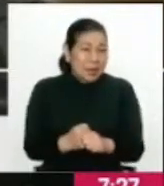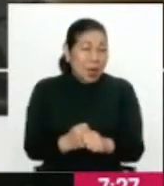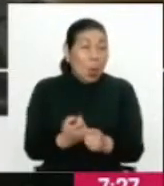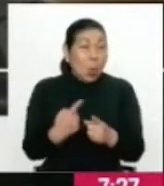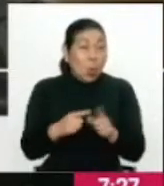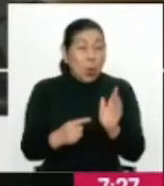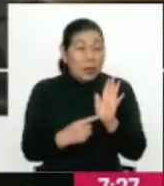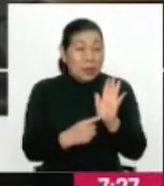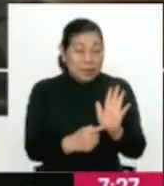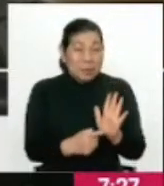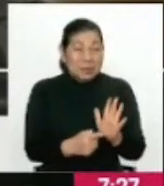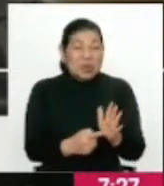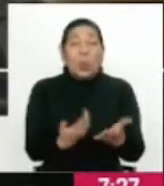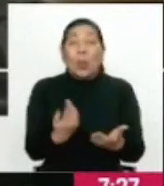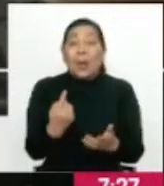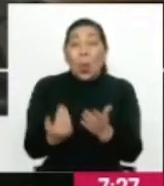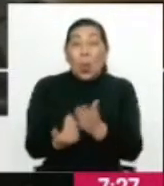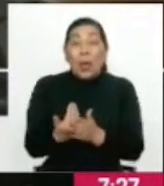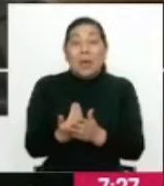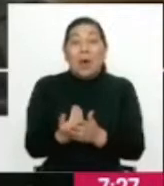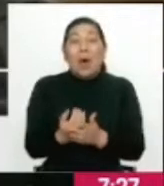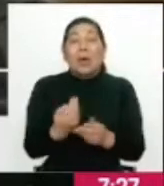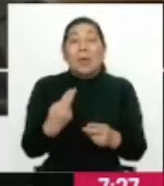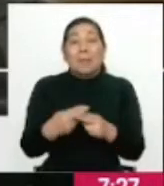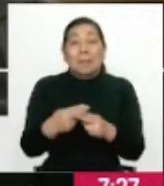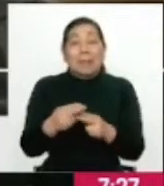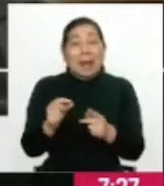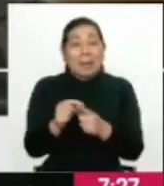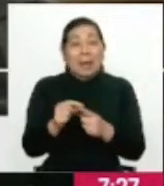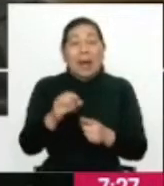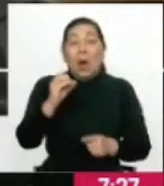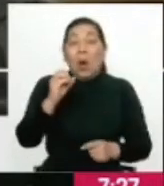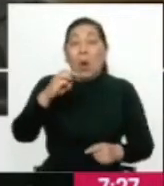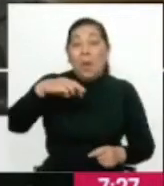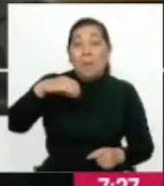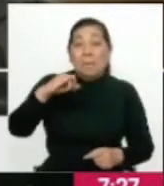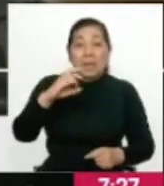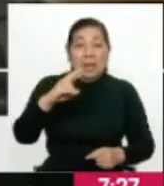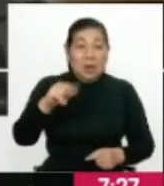la aparición de Omicron, ¿verdad? Incluso con los protocolos de los que vamos a hablar en breve.